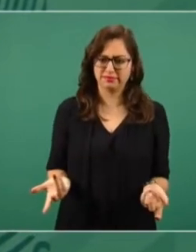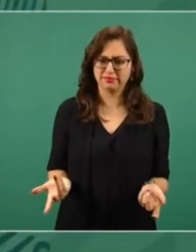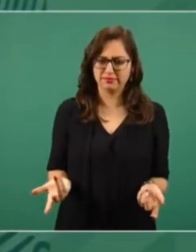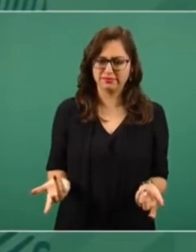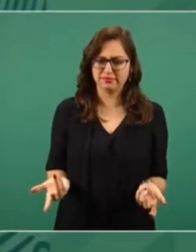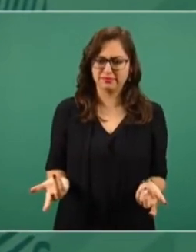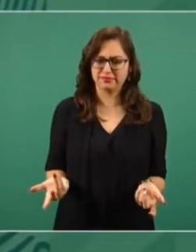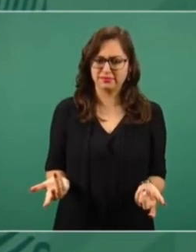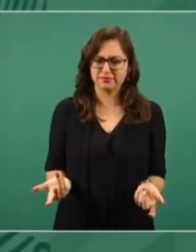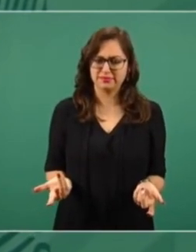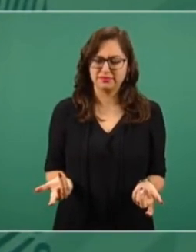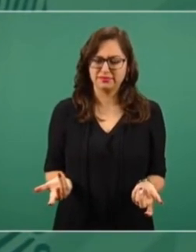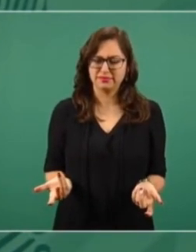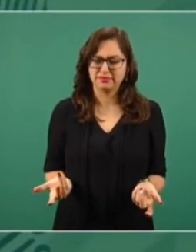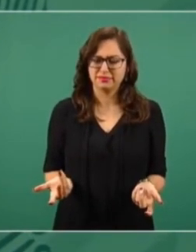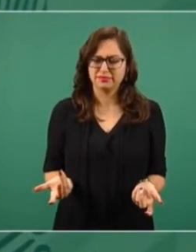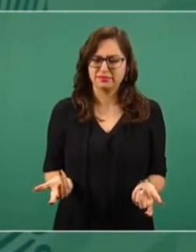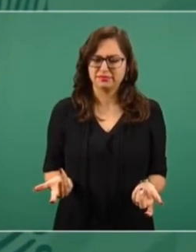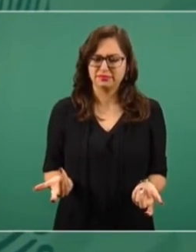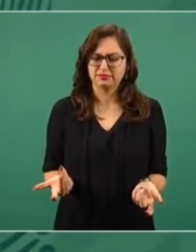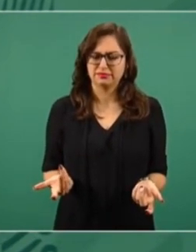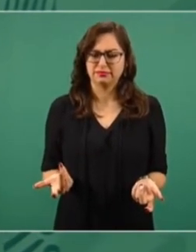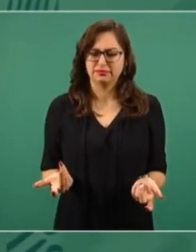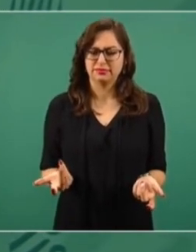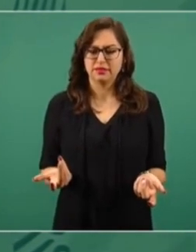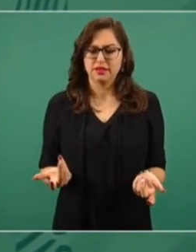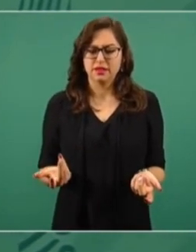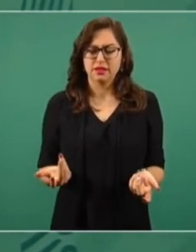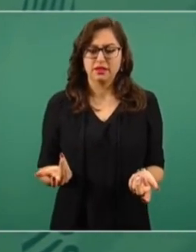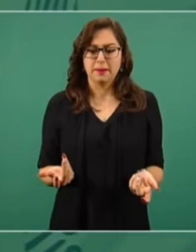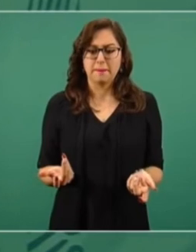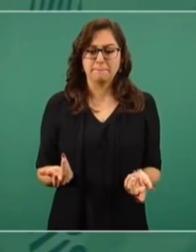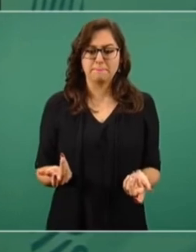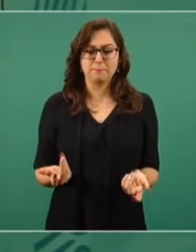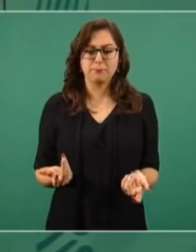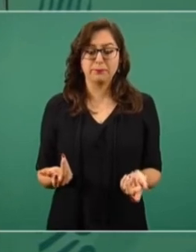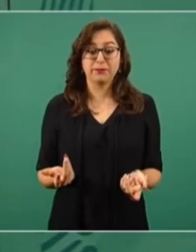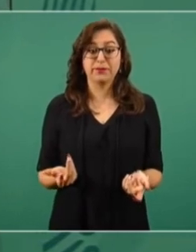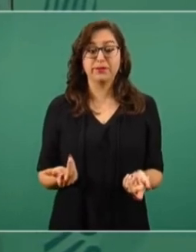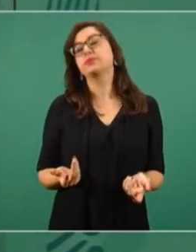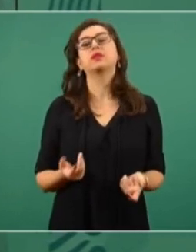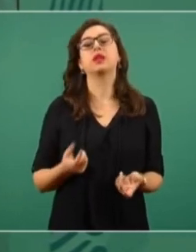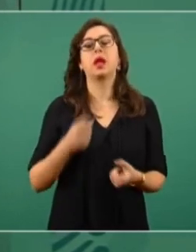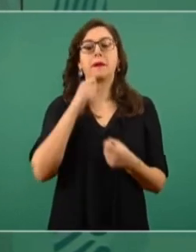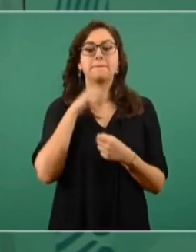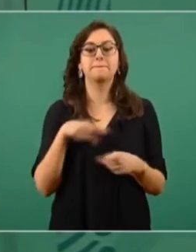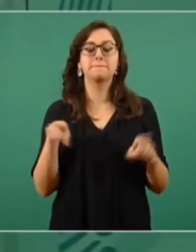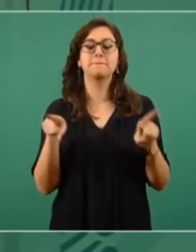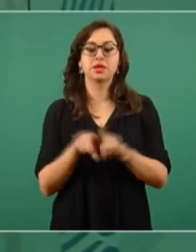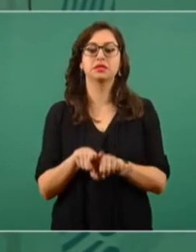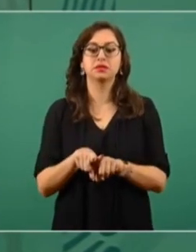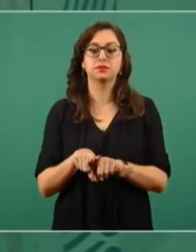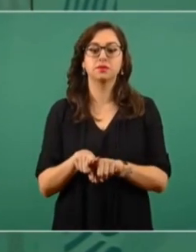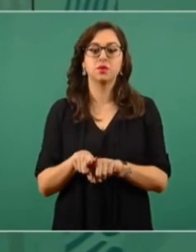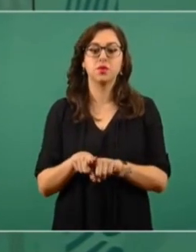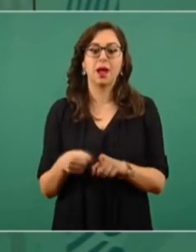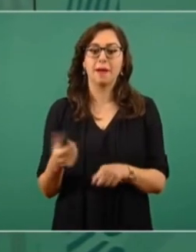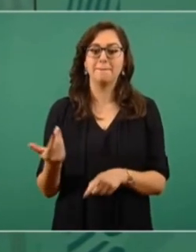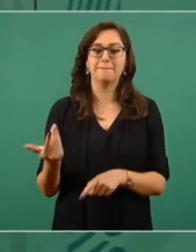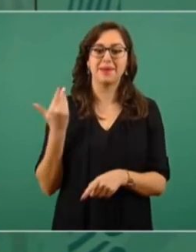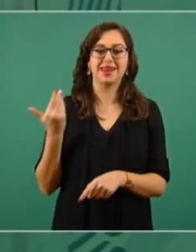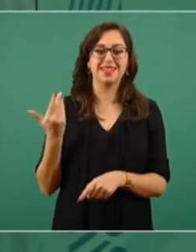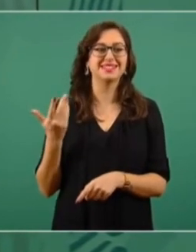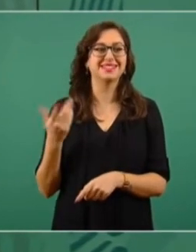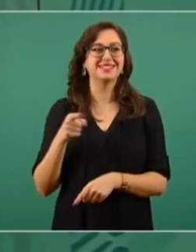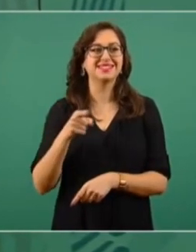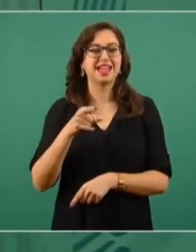Por cierto, le deseamos al general secretario que